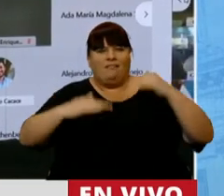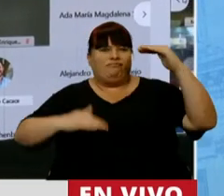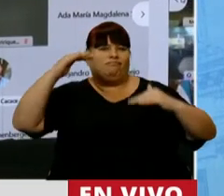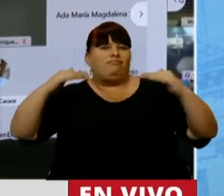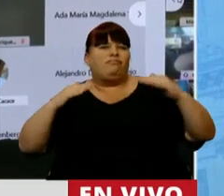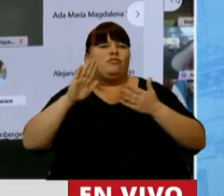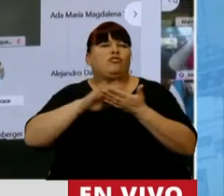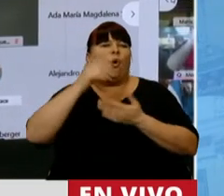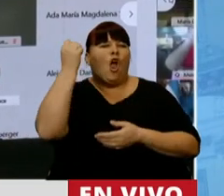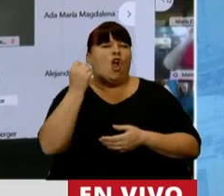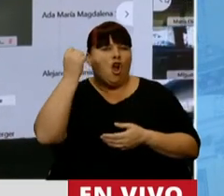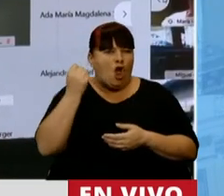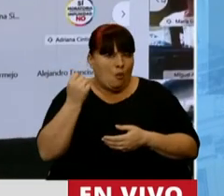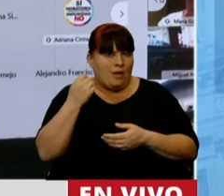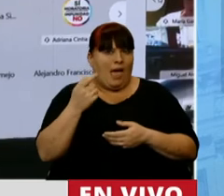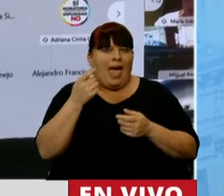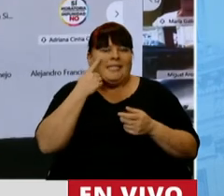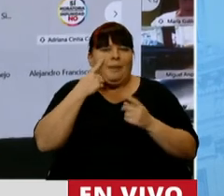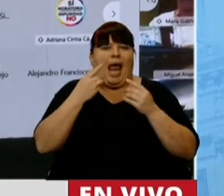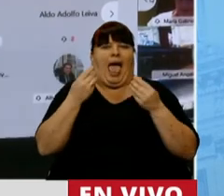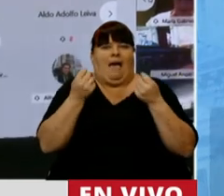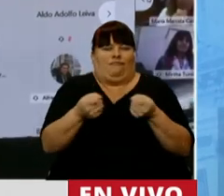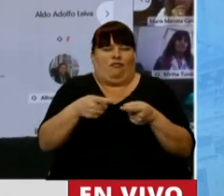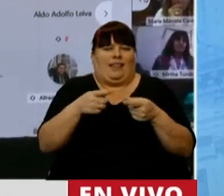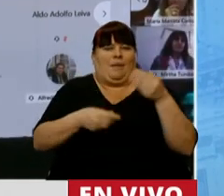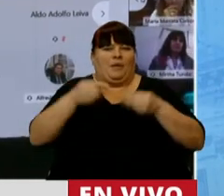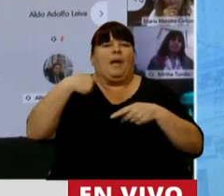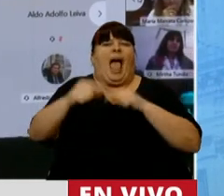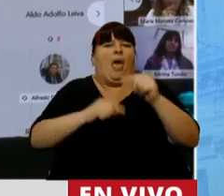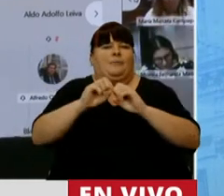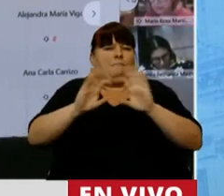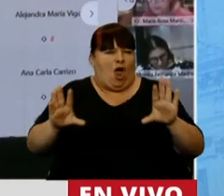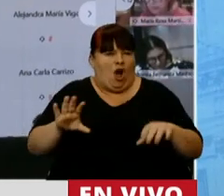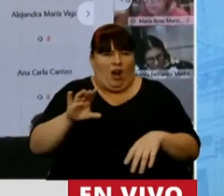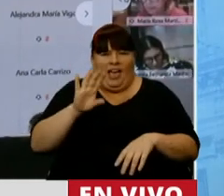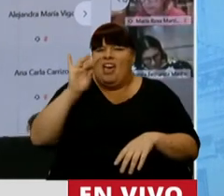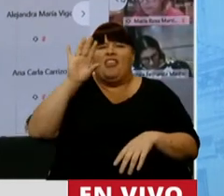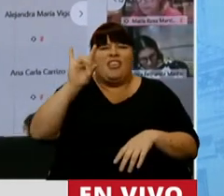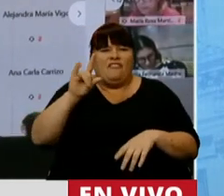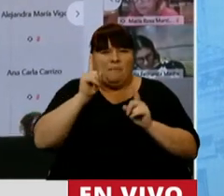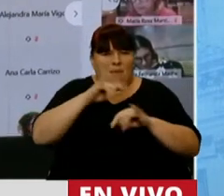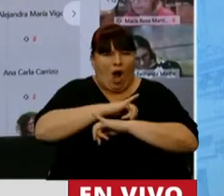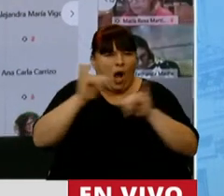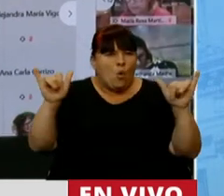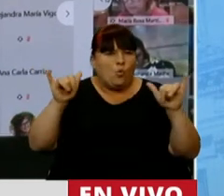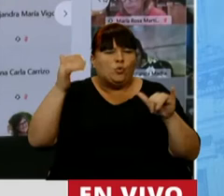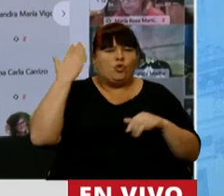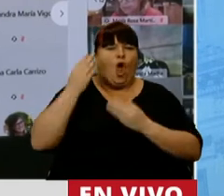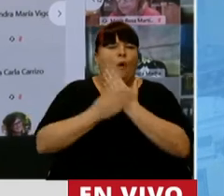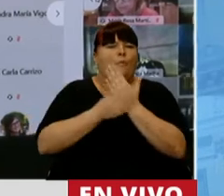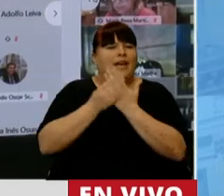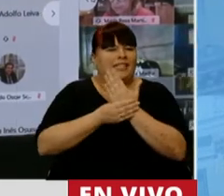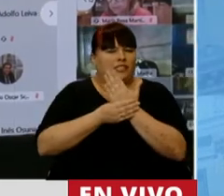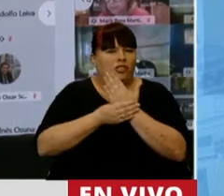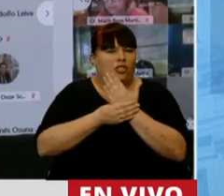económicas que sirven de sustento al presupuesto han ido agravando. Estamos lejos del anuncio del ministro